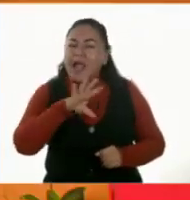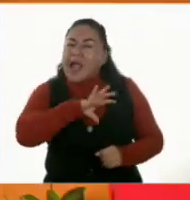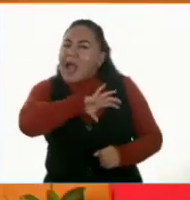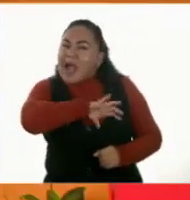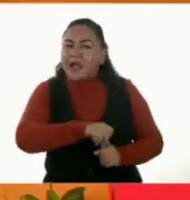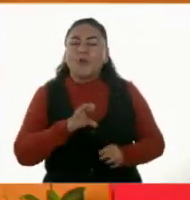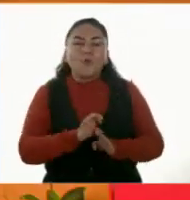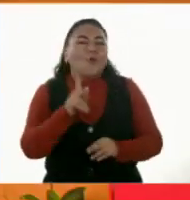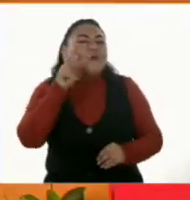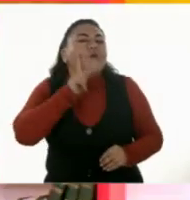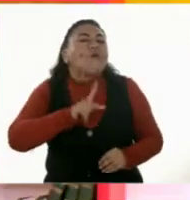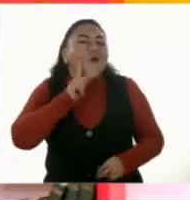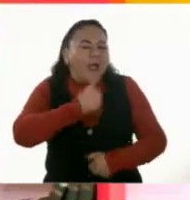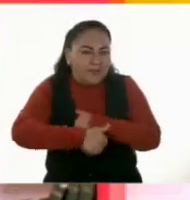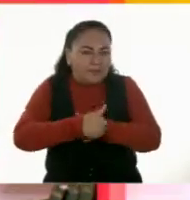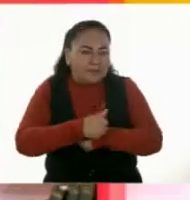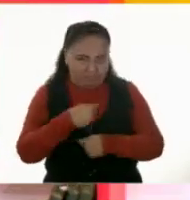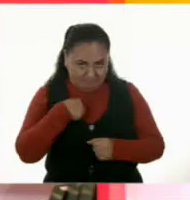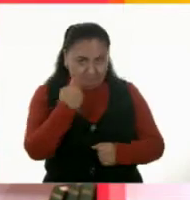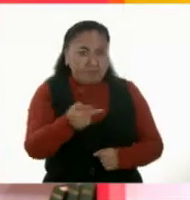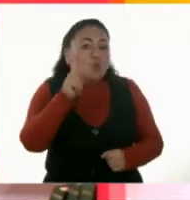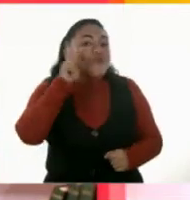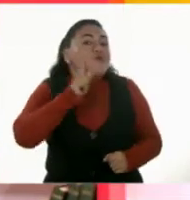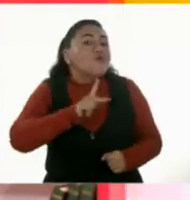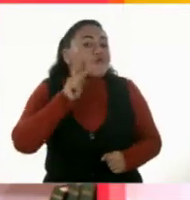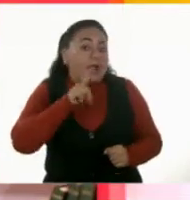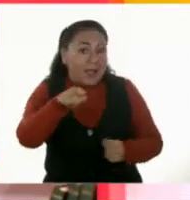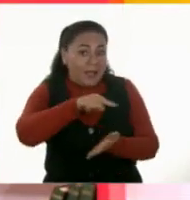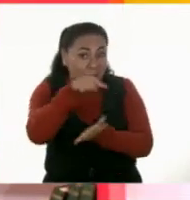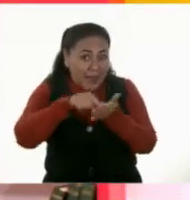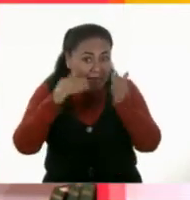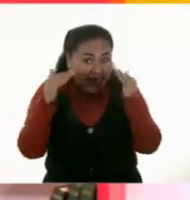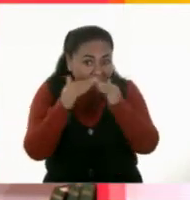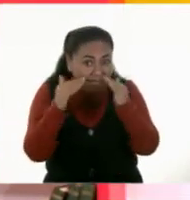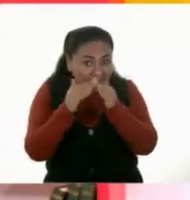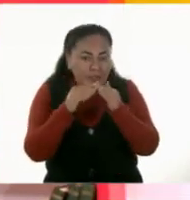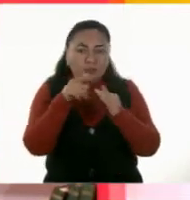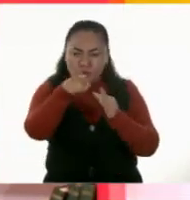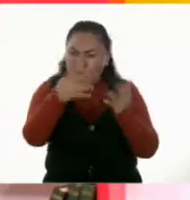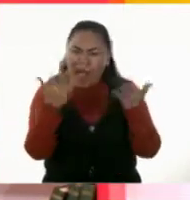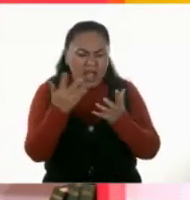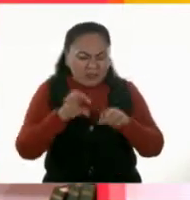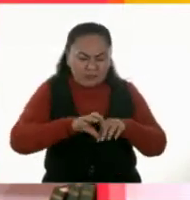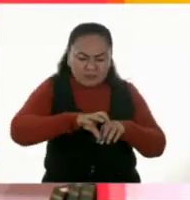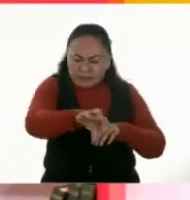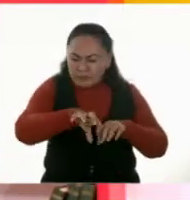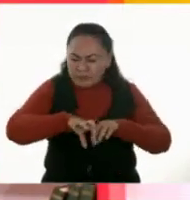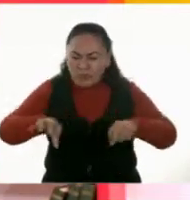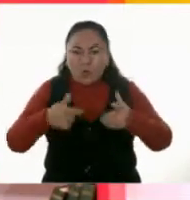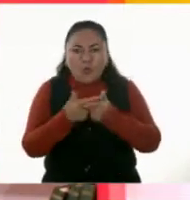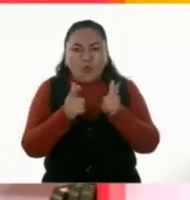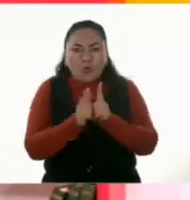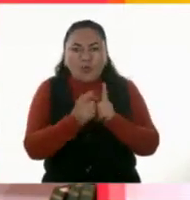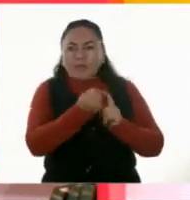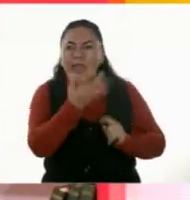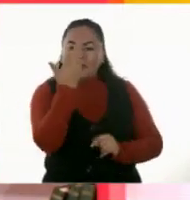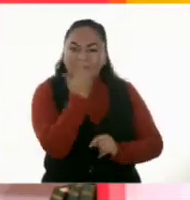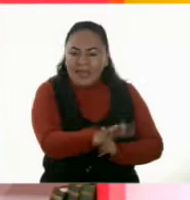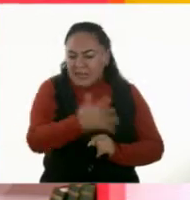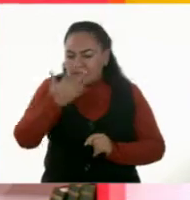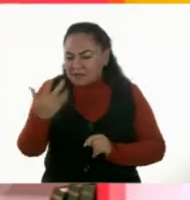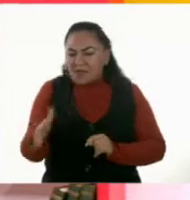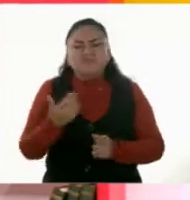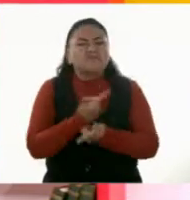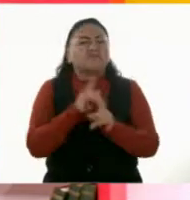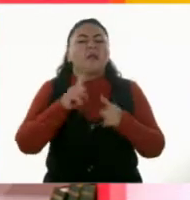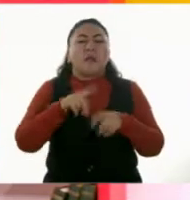les encantan este tipo de actividades. Te reto a que en casita formes grupos de 10 elementos. Pueden